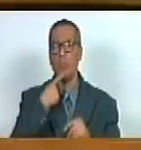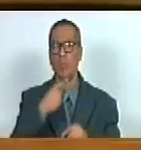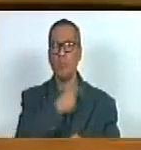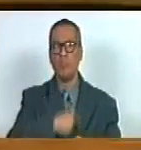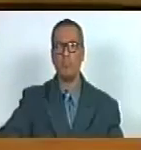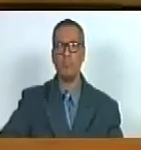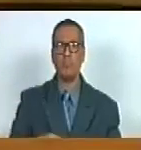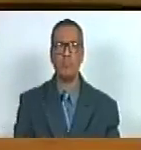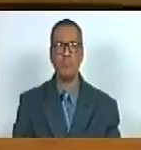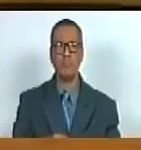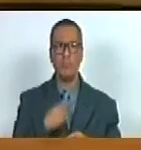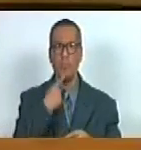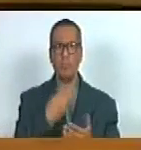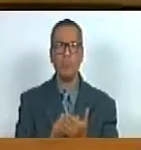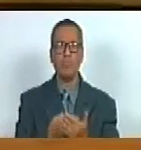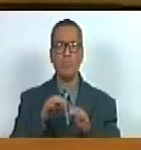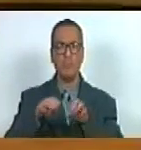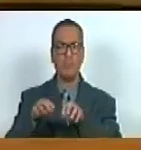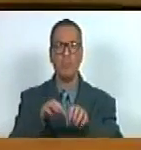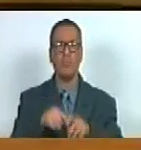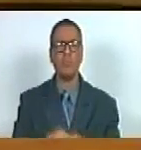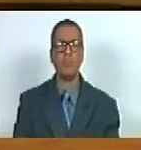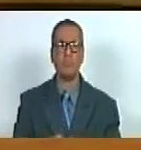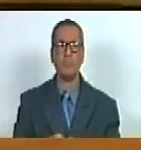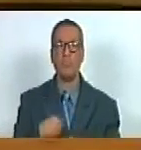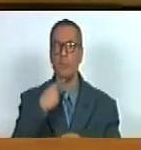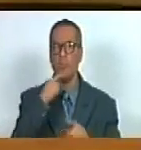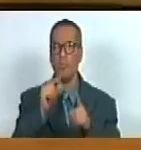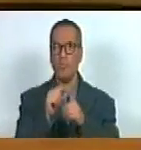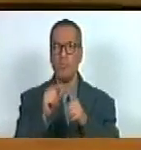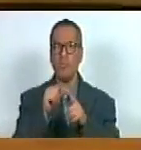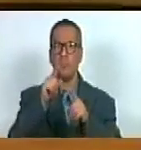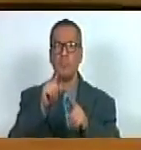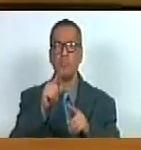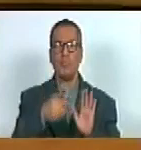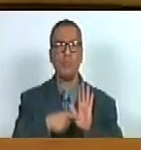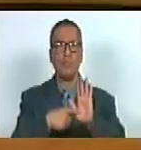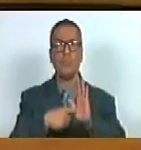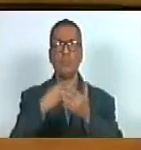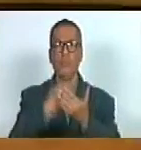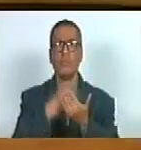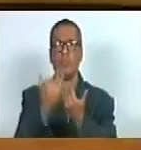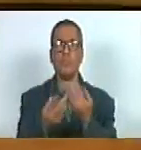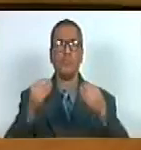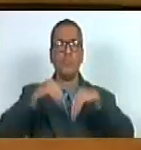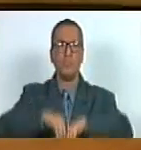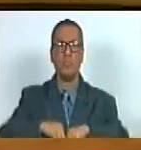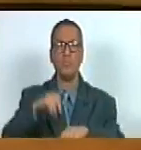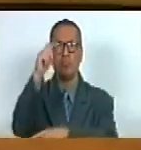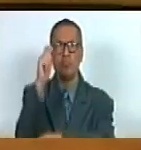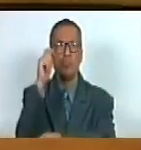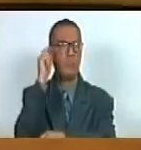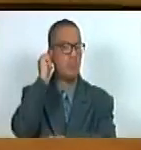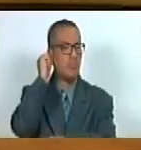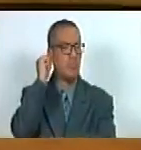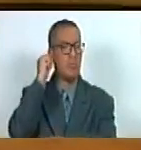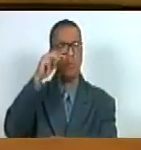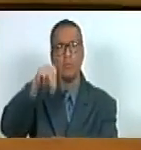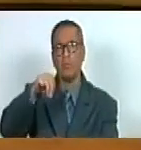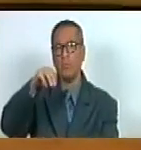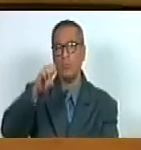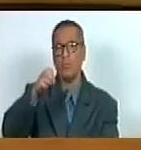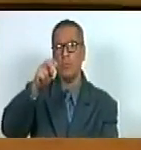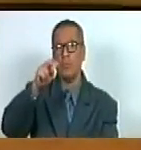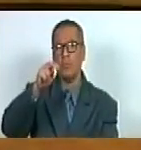gracias secretaria voy a dejar en el derecho de palabra para presentar el proyecto de acuerdo a la diputada Mercedes